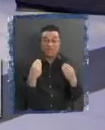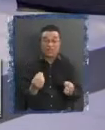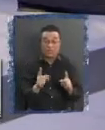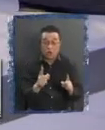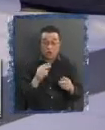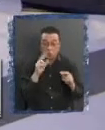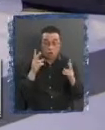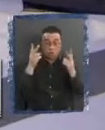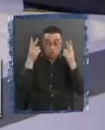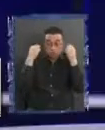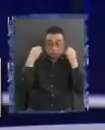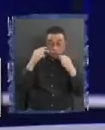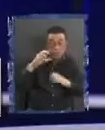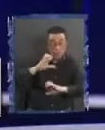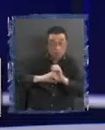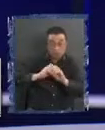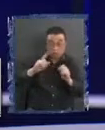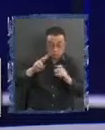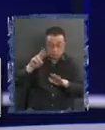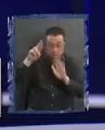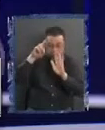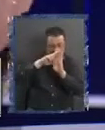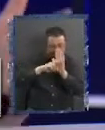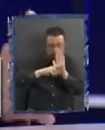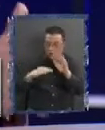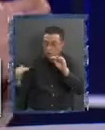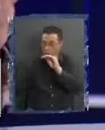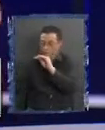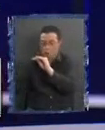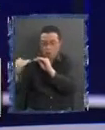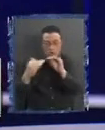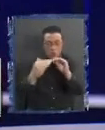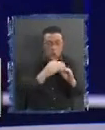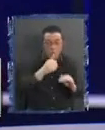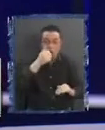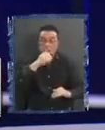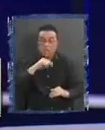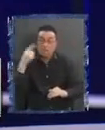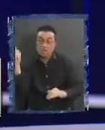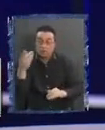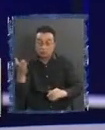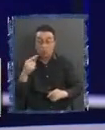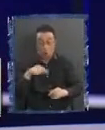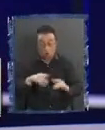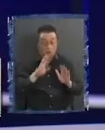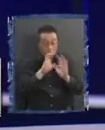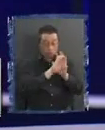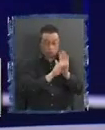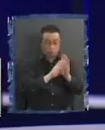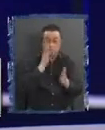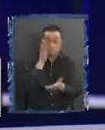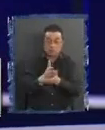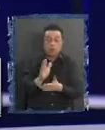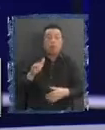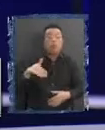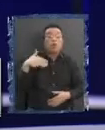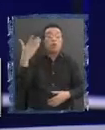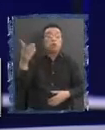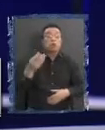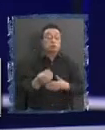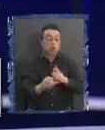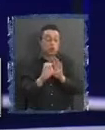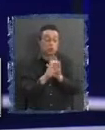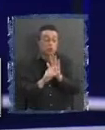empresas a reglas del juego iguales a las del sector privado como lo que exige hoy día la constitución, pero que el día de mañana este borrador no